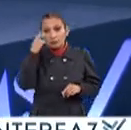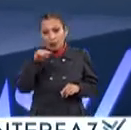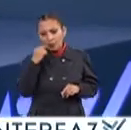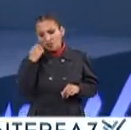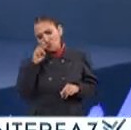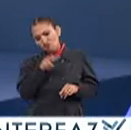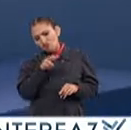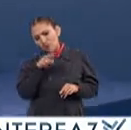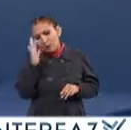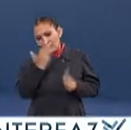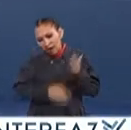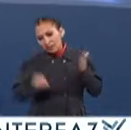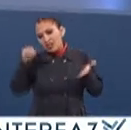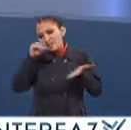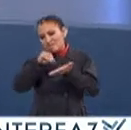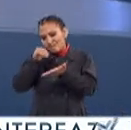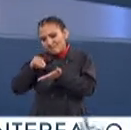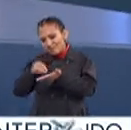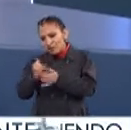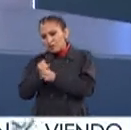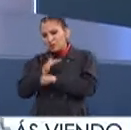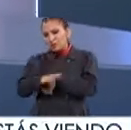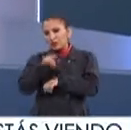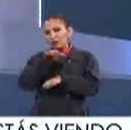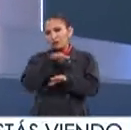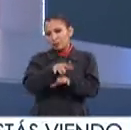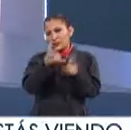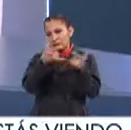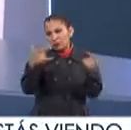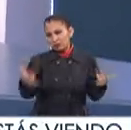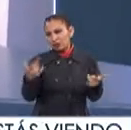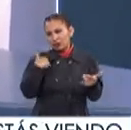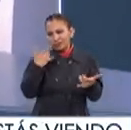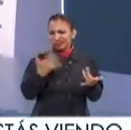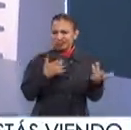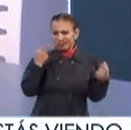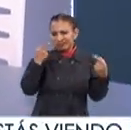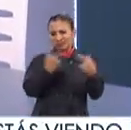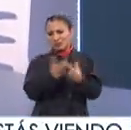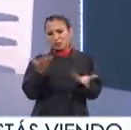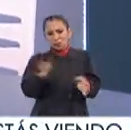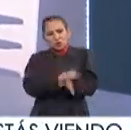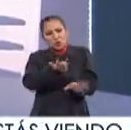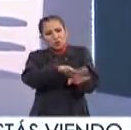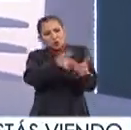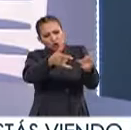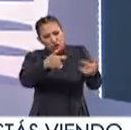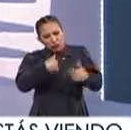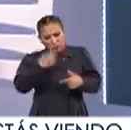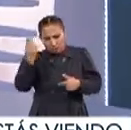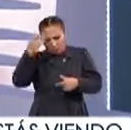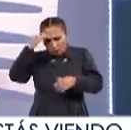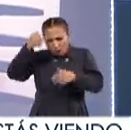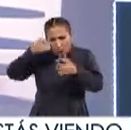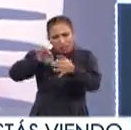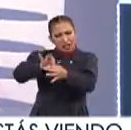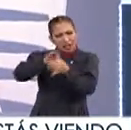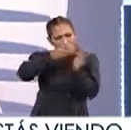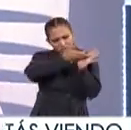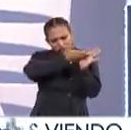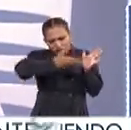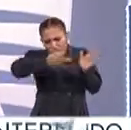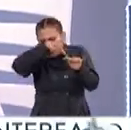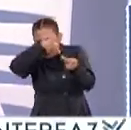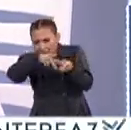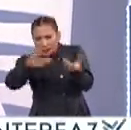suplir justamente Estas lagunas O estas cosas Que me quedaban a mí Como intersticios Y yo decía Bueno pero como historiadora Yo necesito conectar Todo en una línea